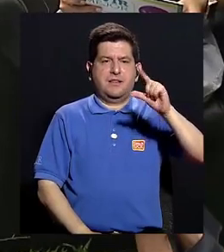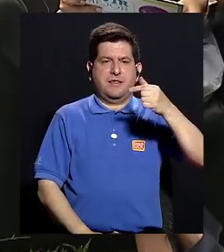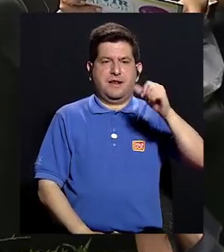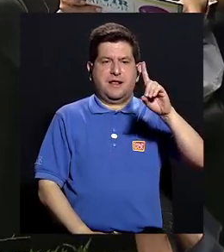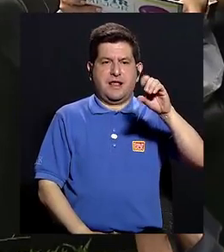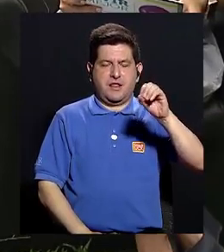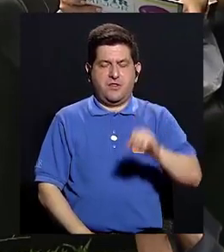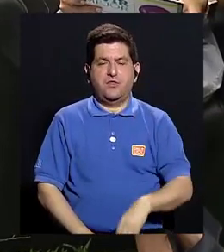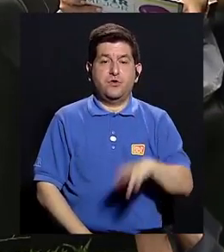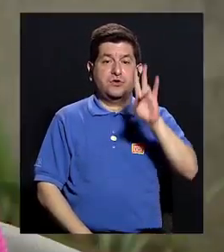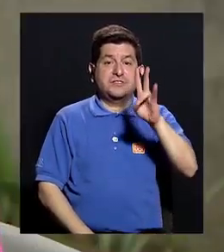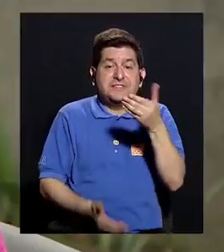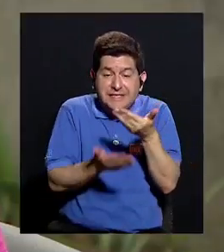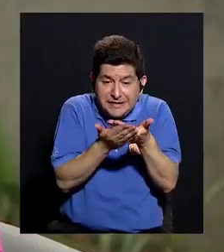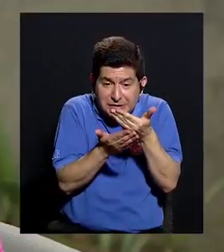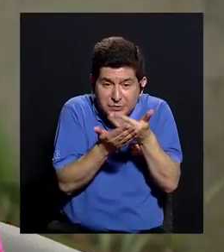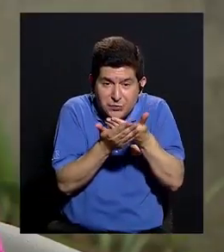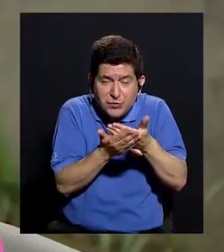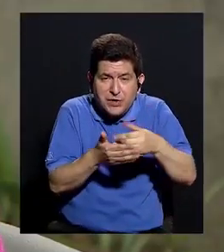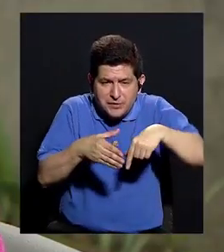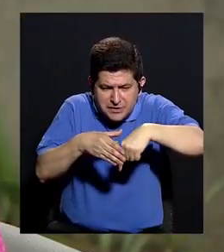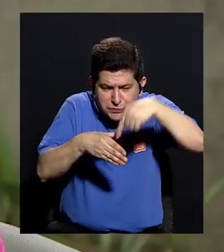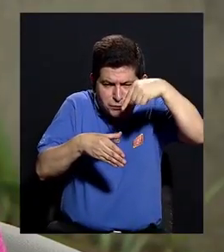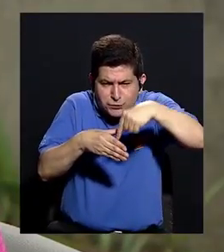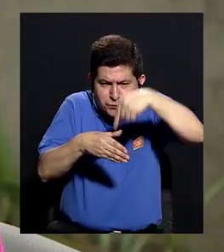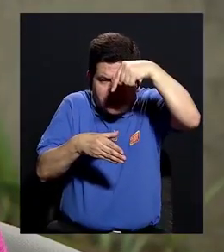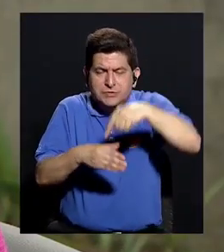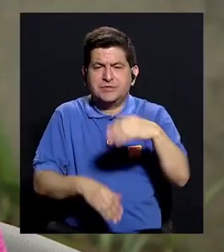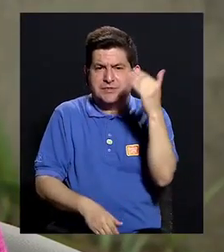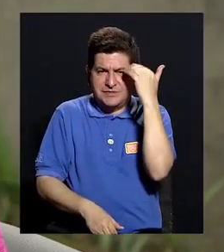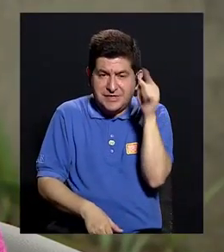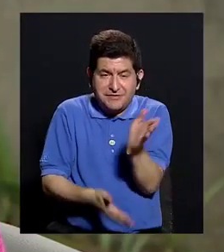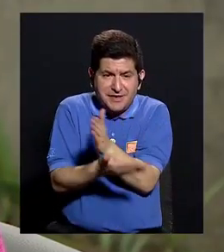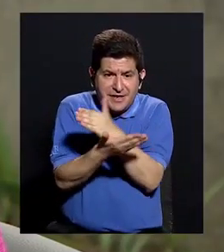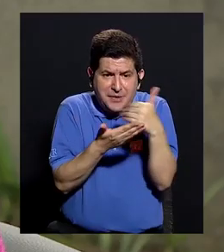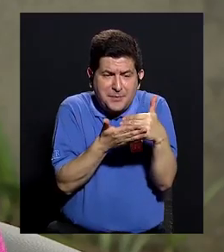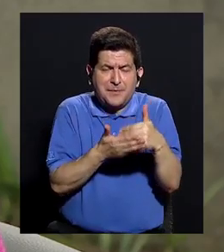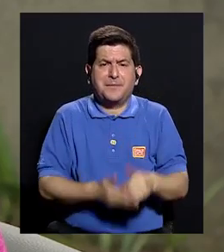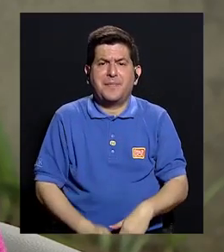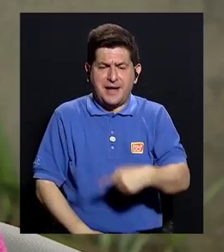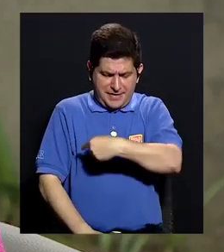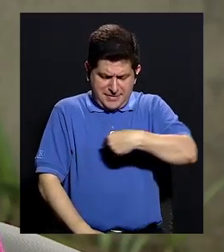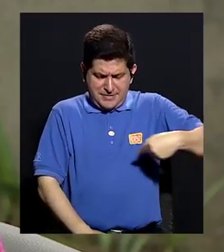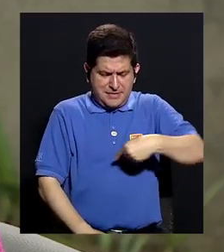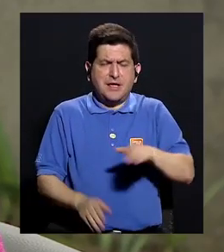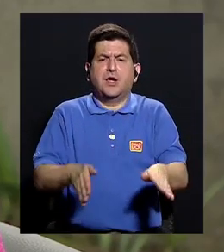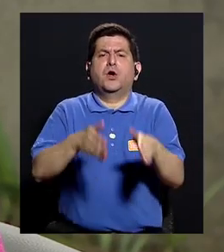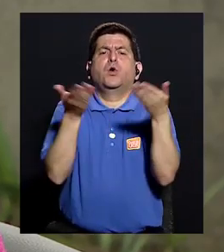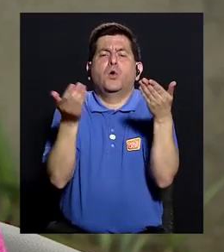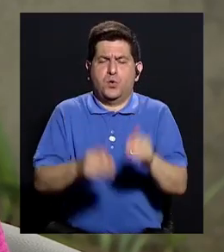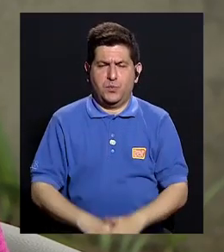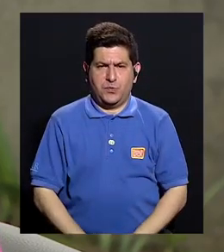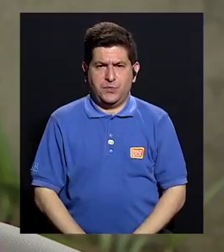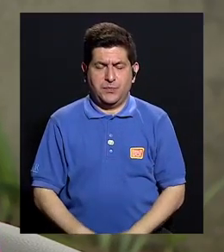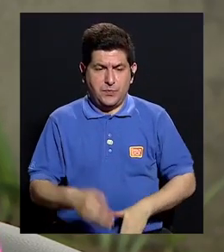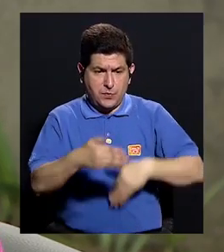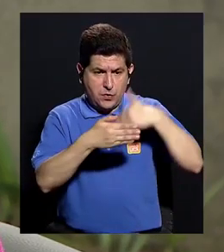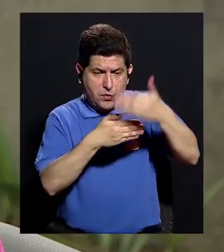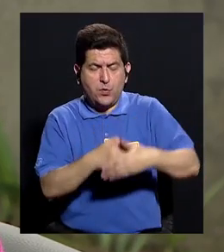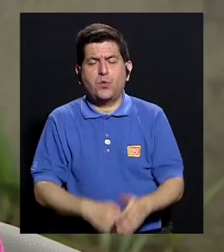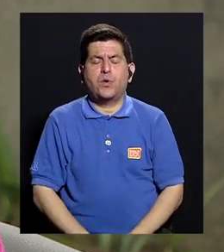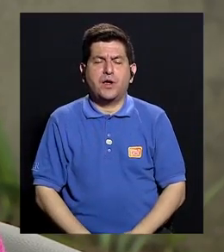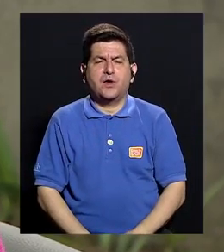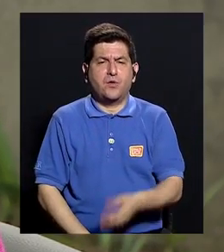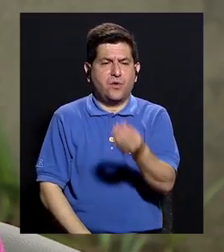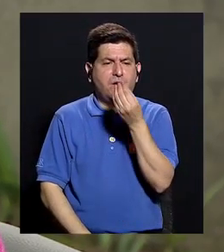muestritas de biopsia para poder saber cómo está esa parte del intestino interno. Luego se da